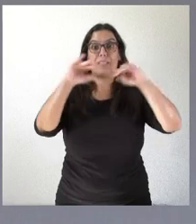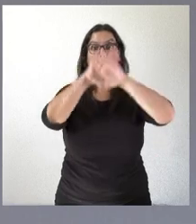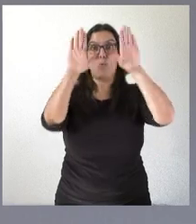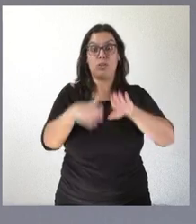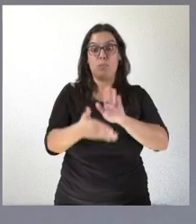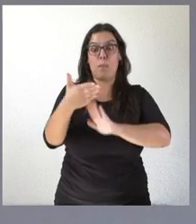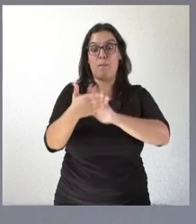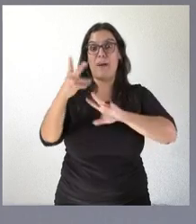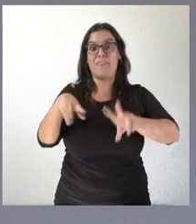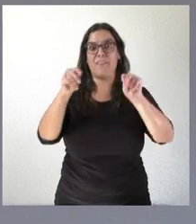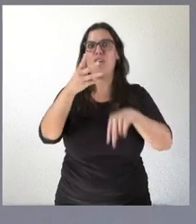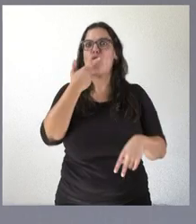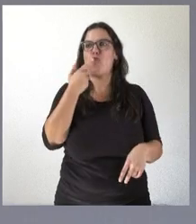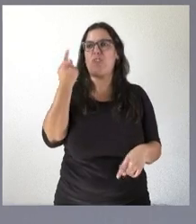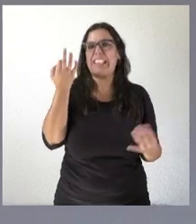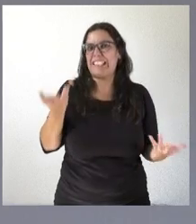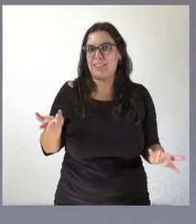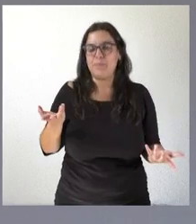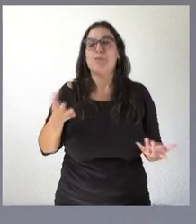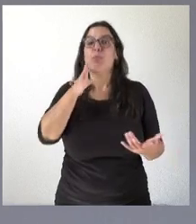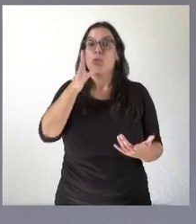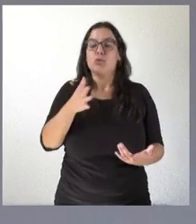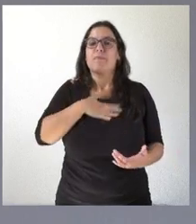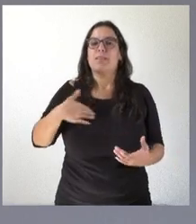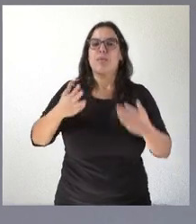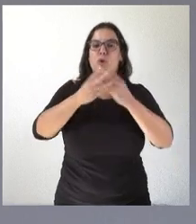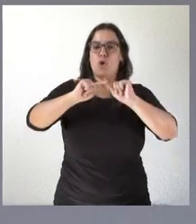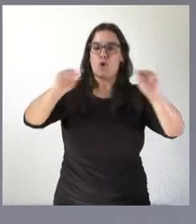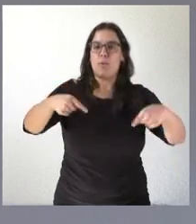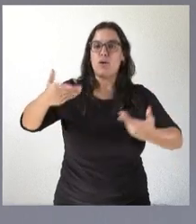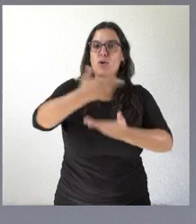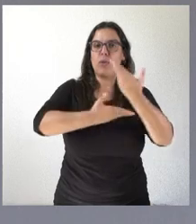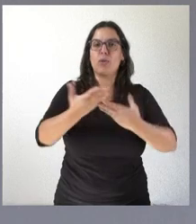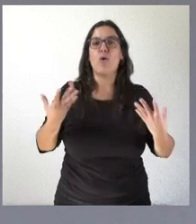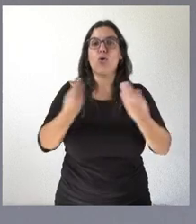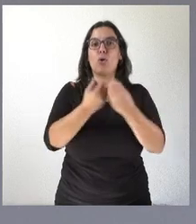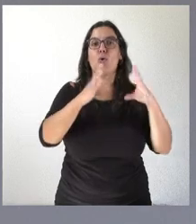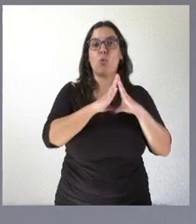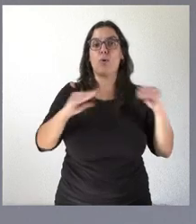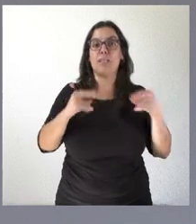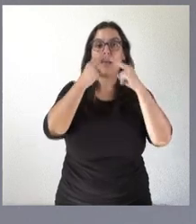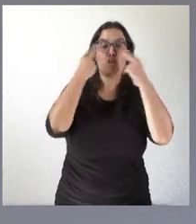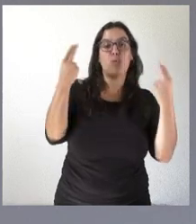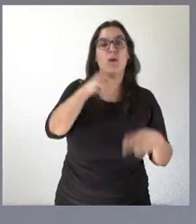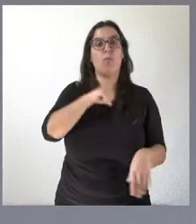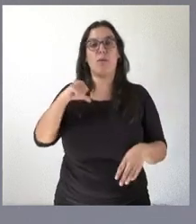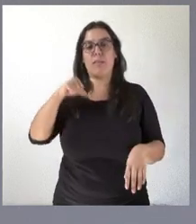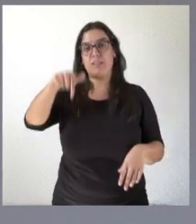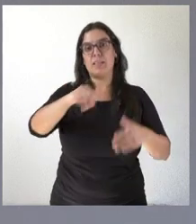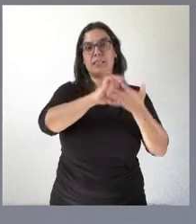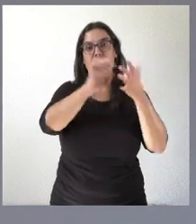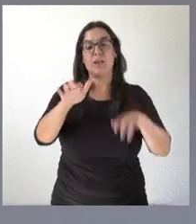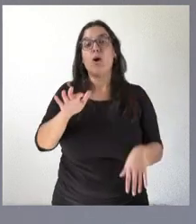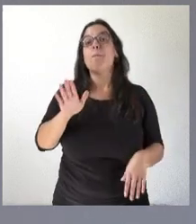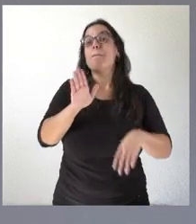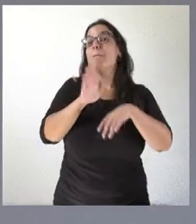Por ello, suscribiremos los correspondientes convenios de colaboración con las universidades públicas y privadas de la comunidad al objeto